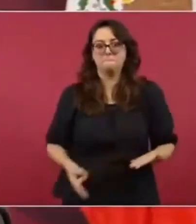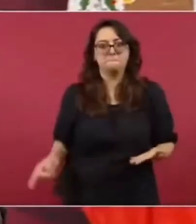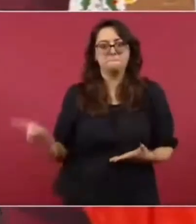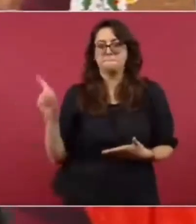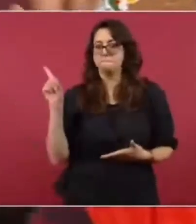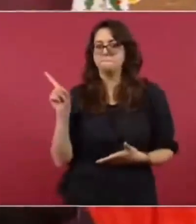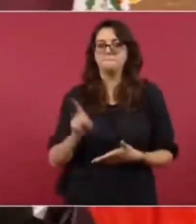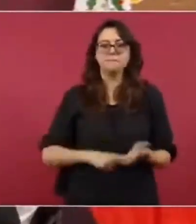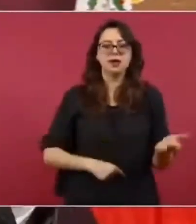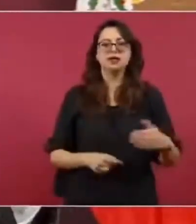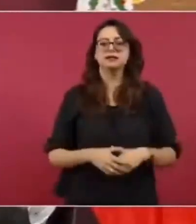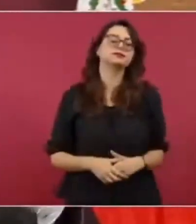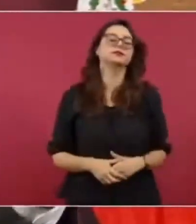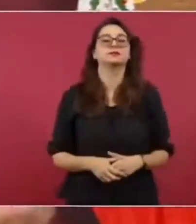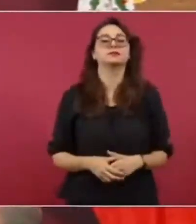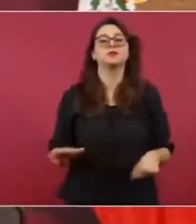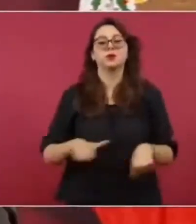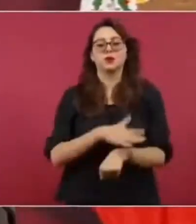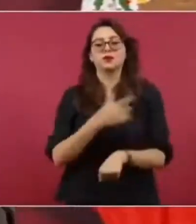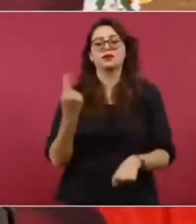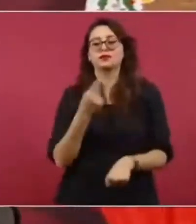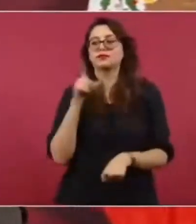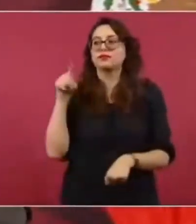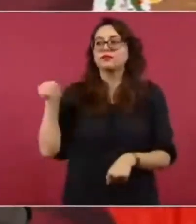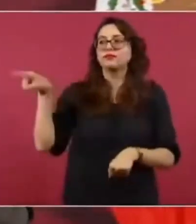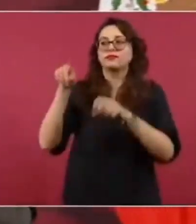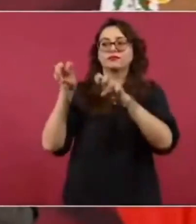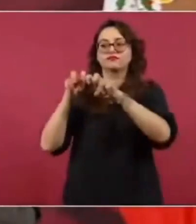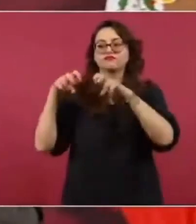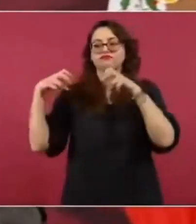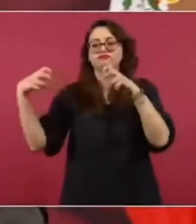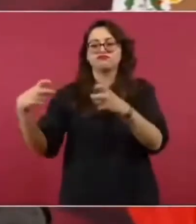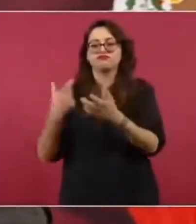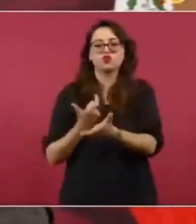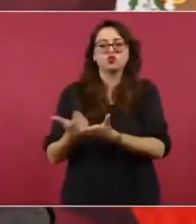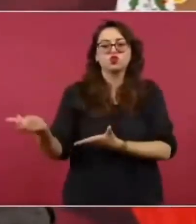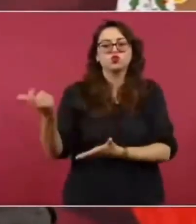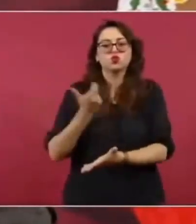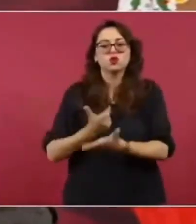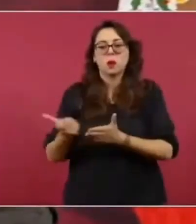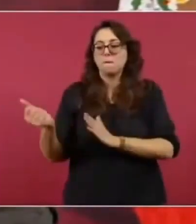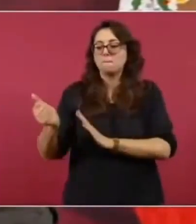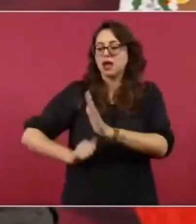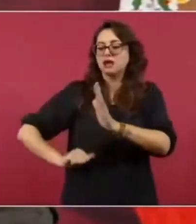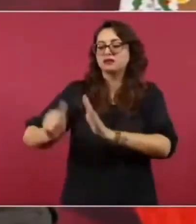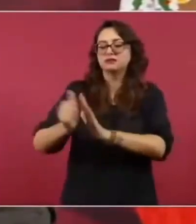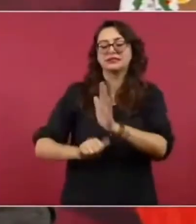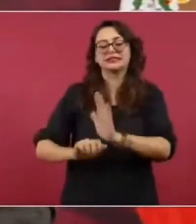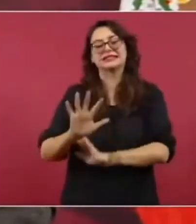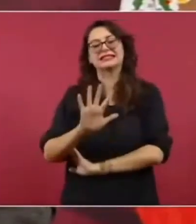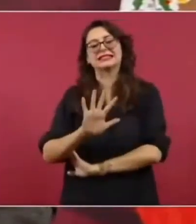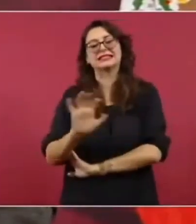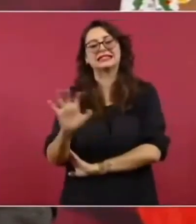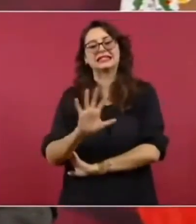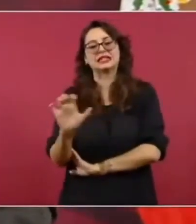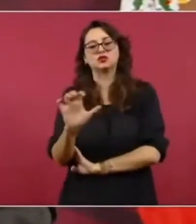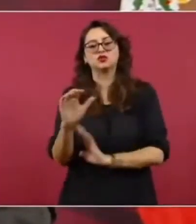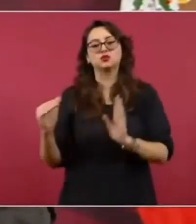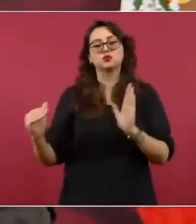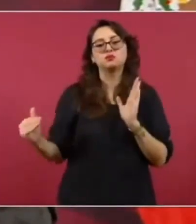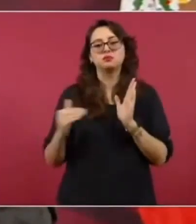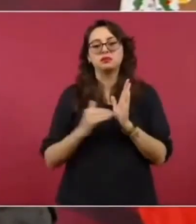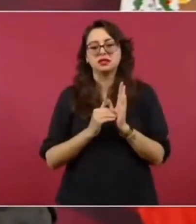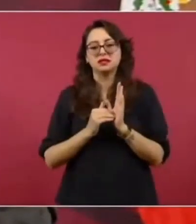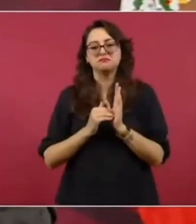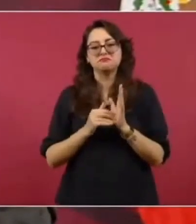que ganan 500 600 mil pesos mensuales y que violan la Constitución